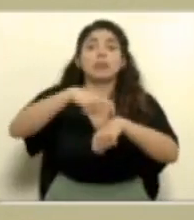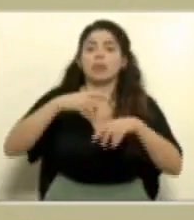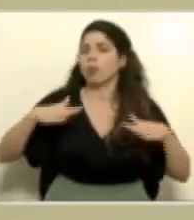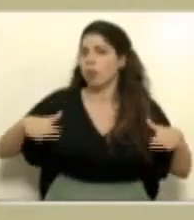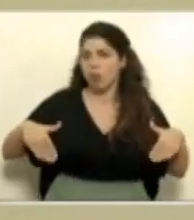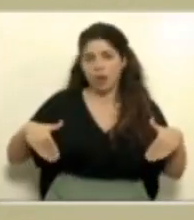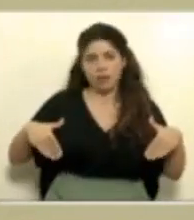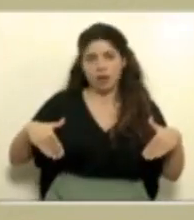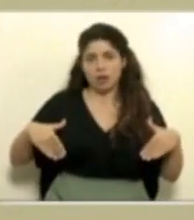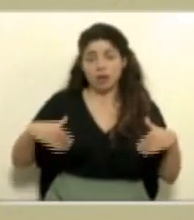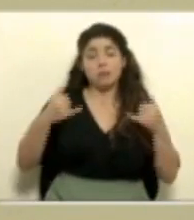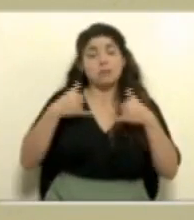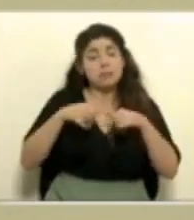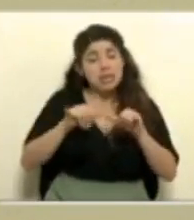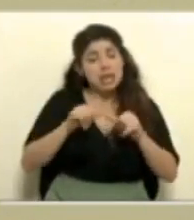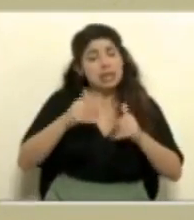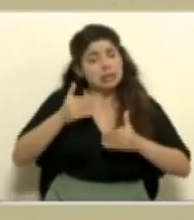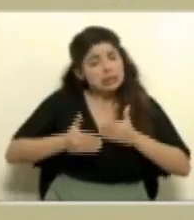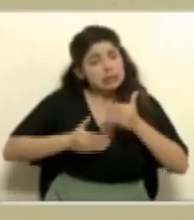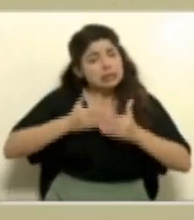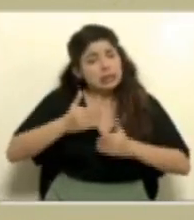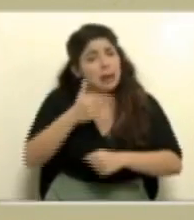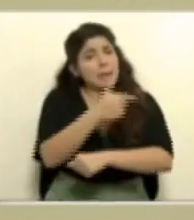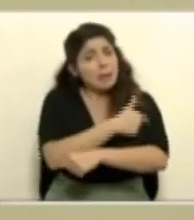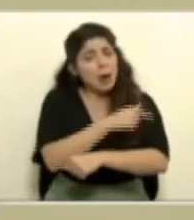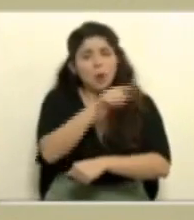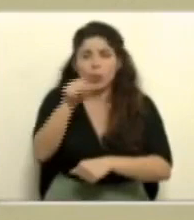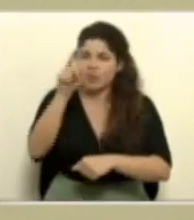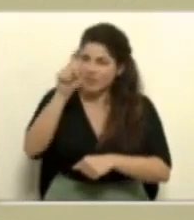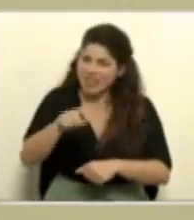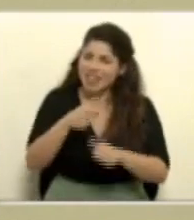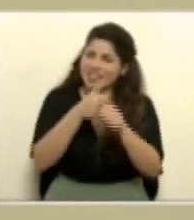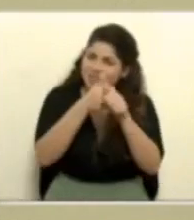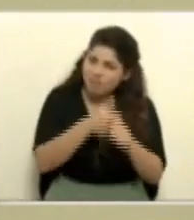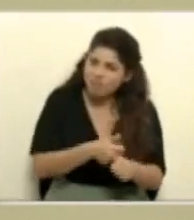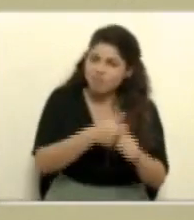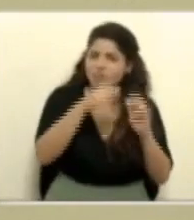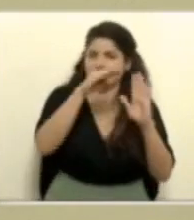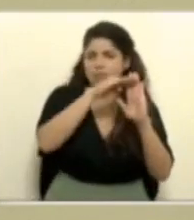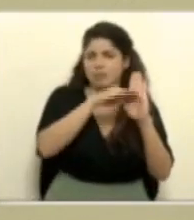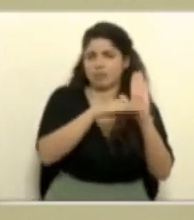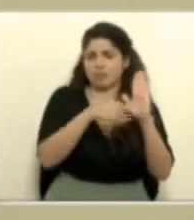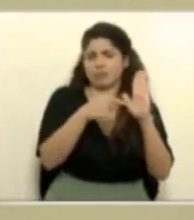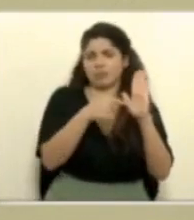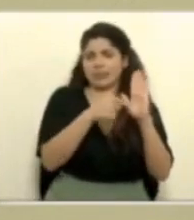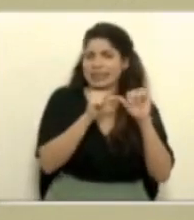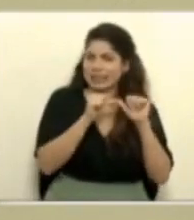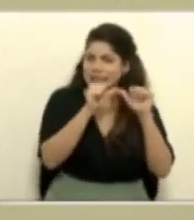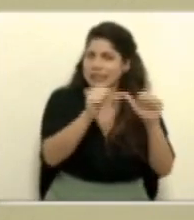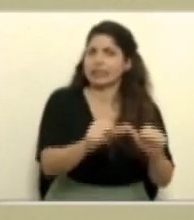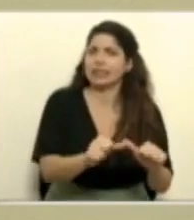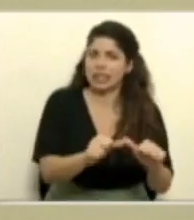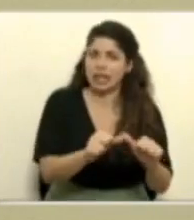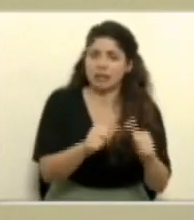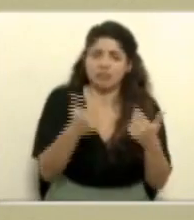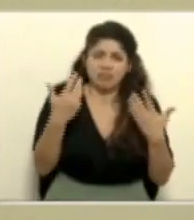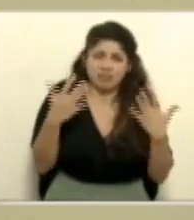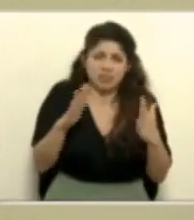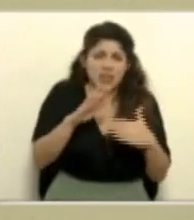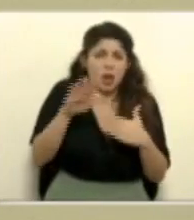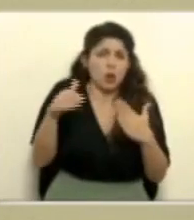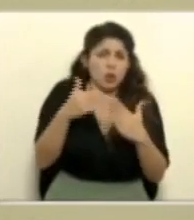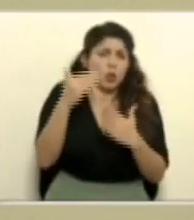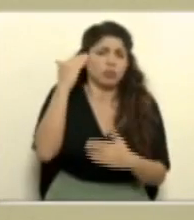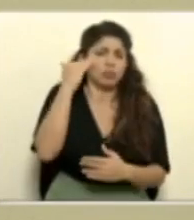tenemos que mientras seguimos avanzando con la vacunación, seguir aplicando las medidas sanitarias que ya todo bien